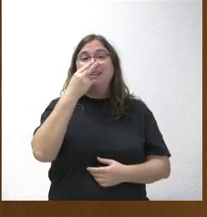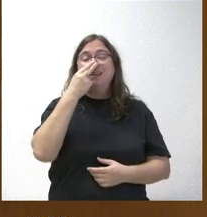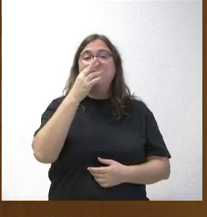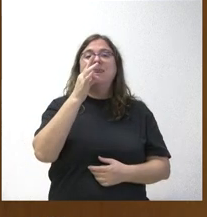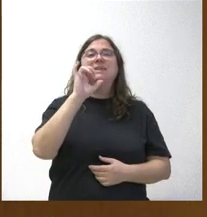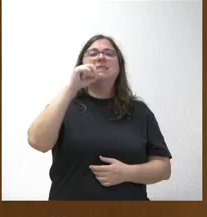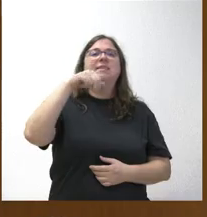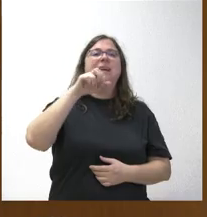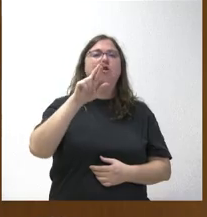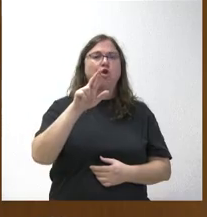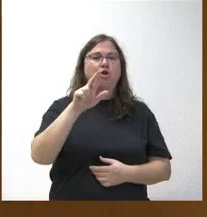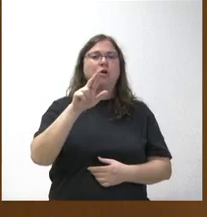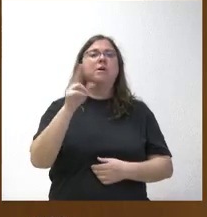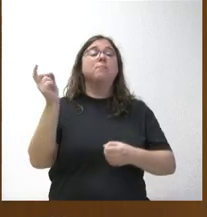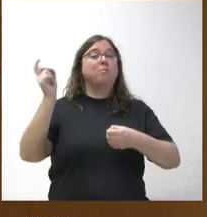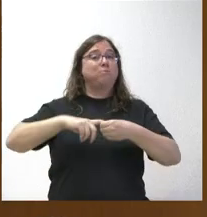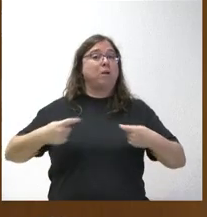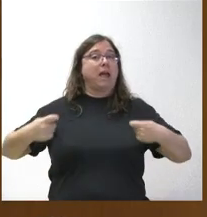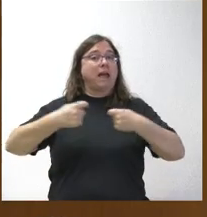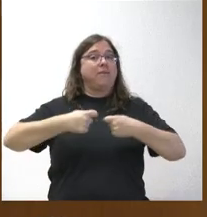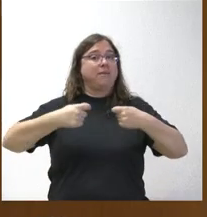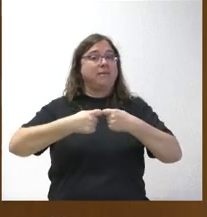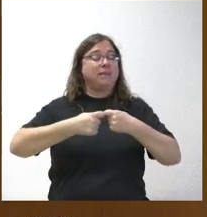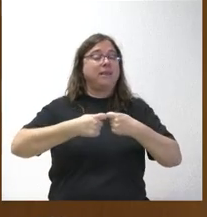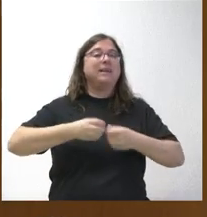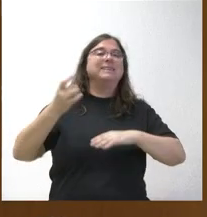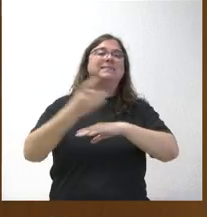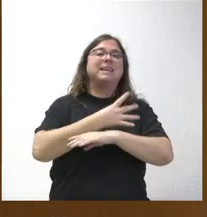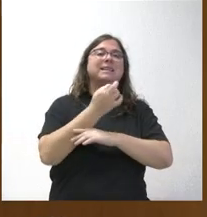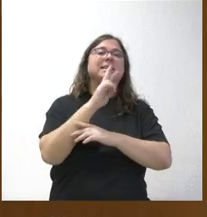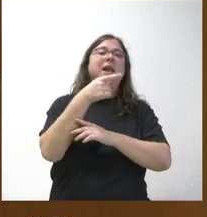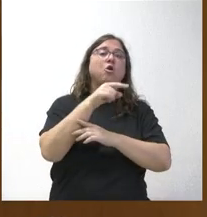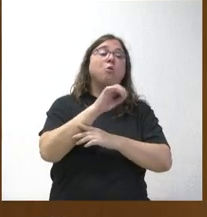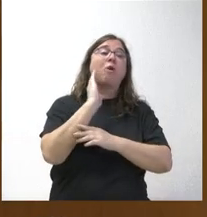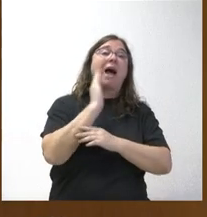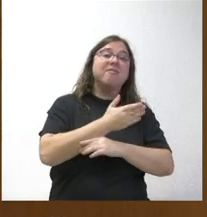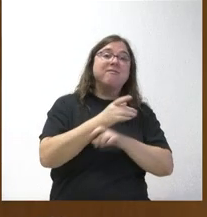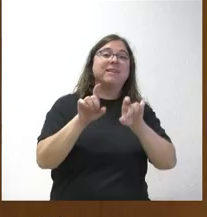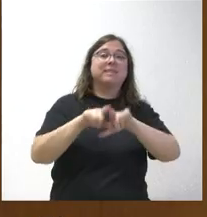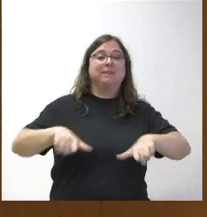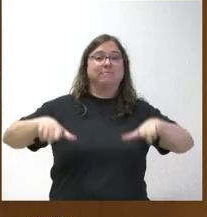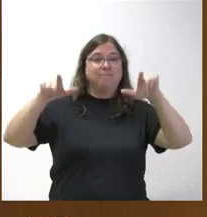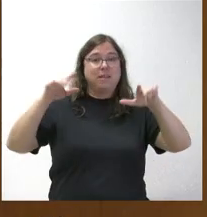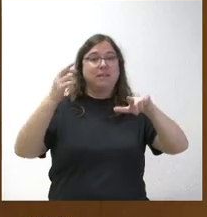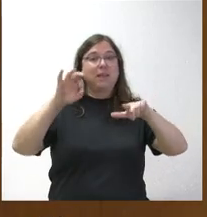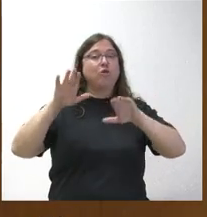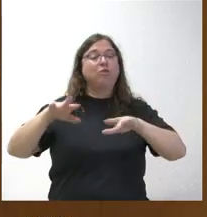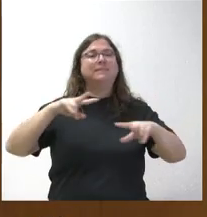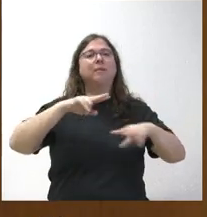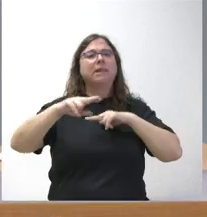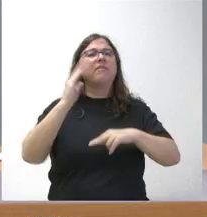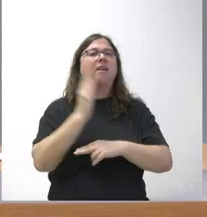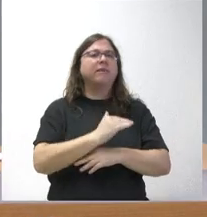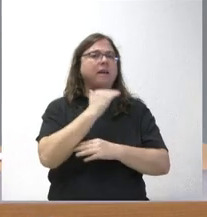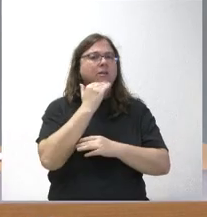por entrar en el accionariado de Talgo, que afectaría a los trabajadores de la principal planta de Talgo, que está en Miranda de Ebro. Gracias.